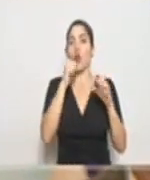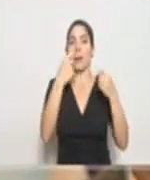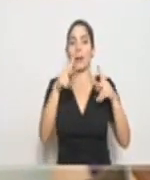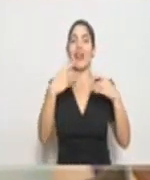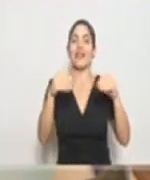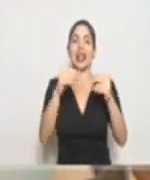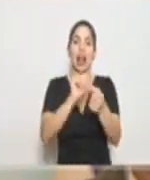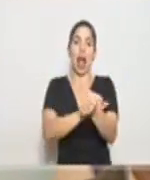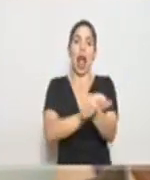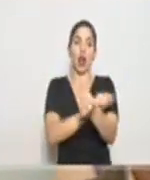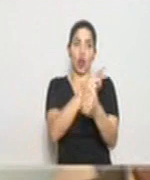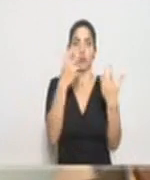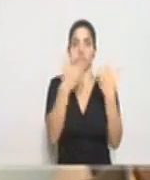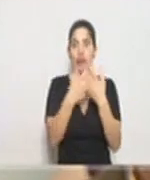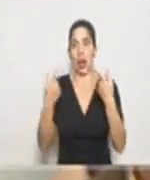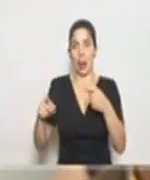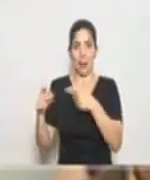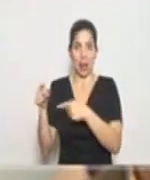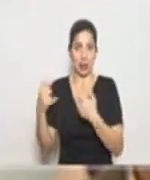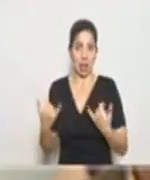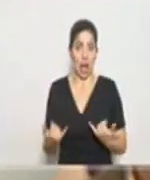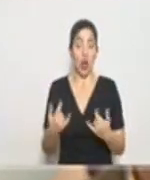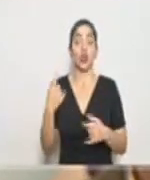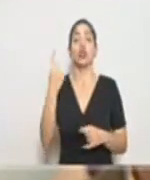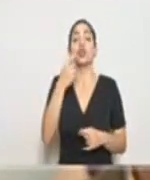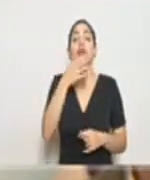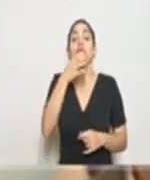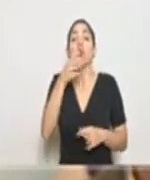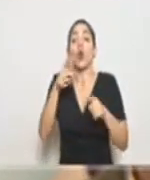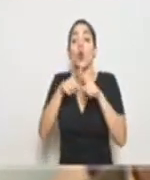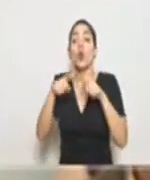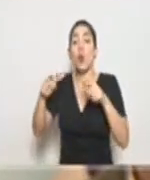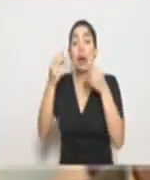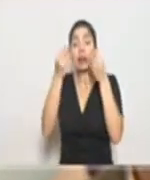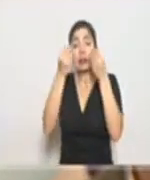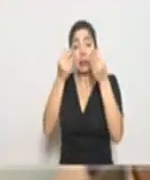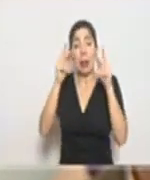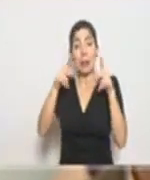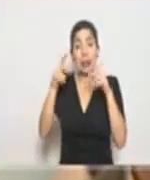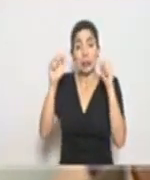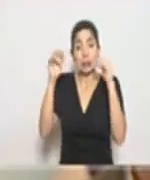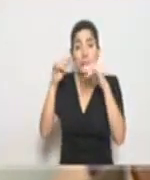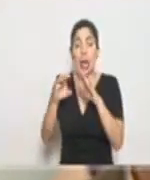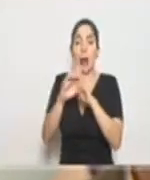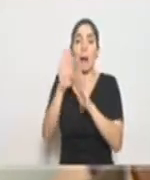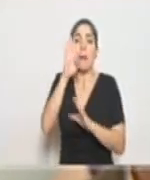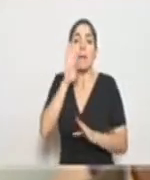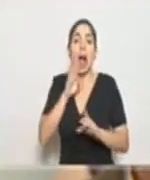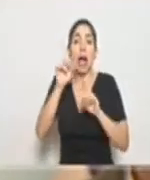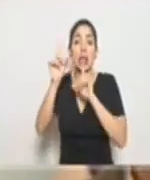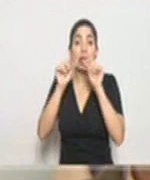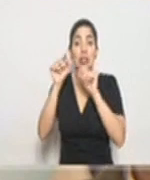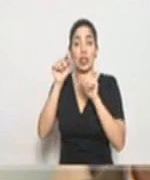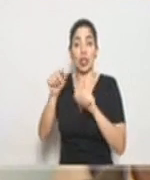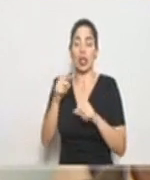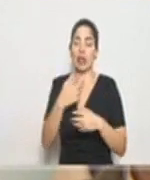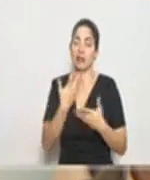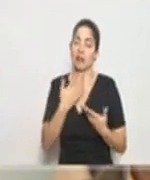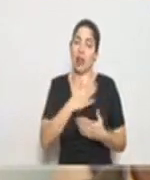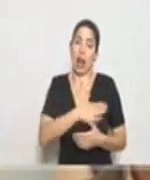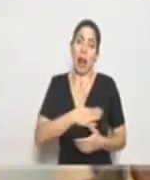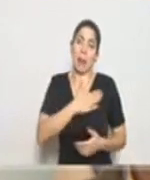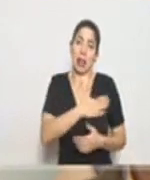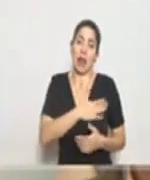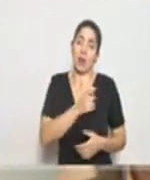pasando actualmente. Lo que sí hemos indicado es sitios donde se conglomeran personas, especialmente bares y discotecas, en donde lamentablemente